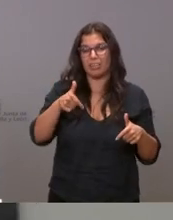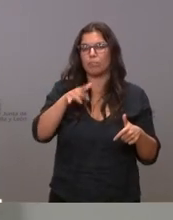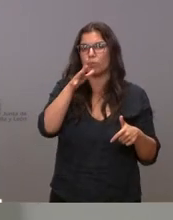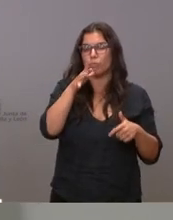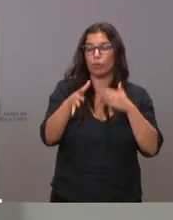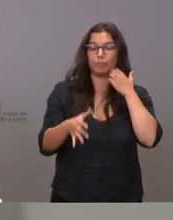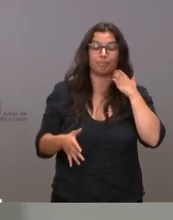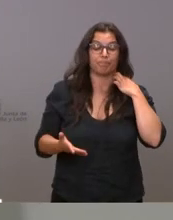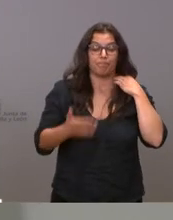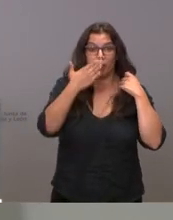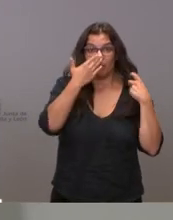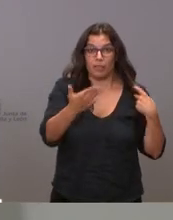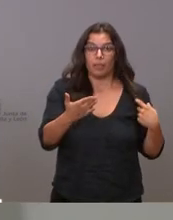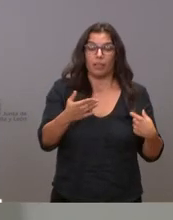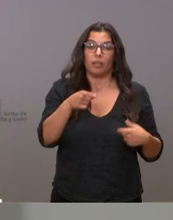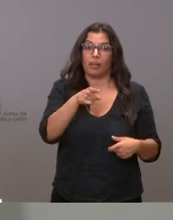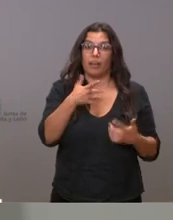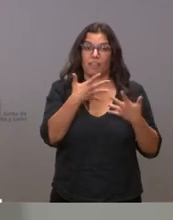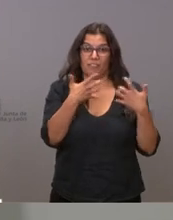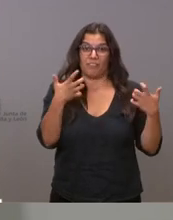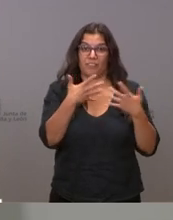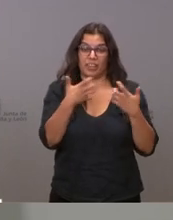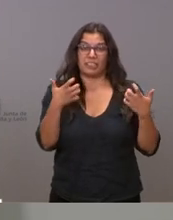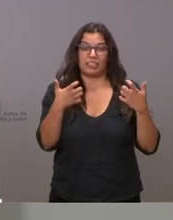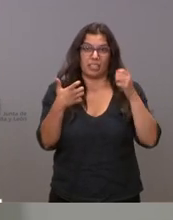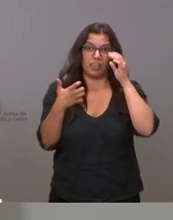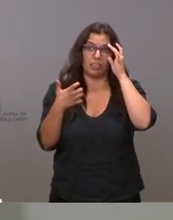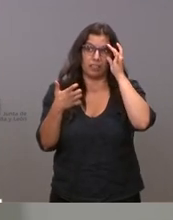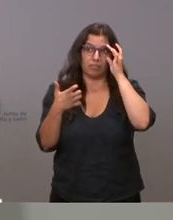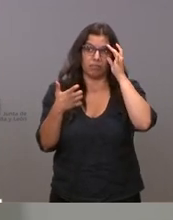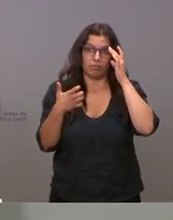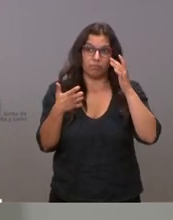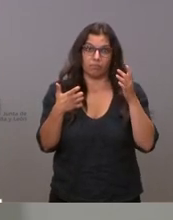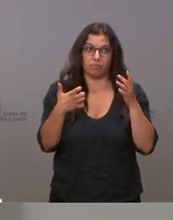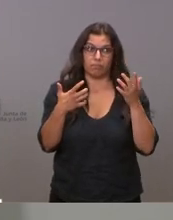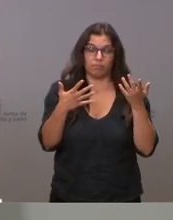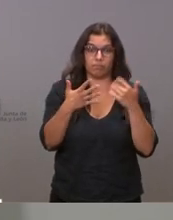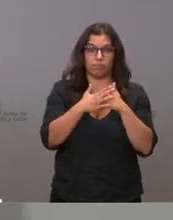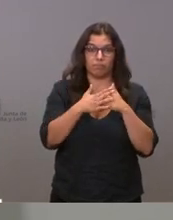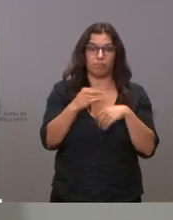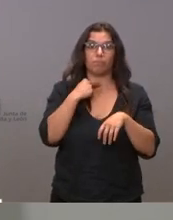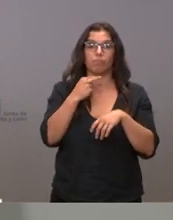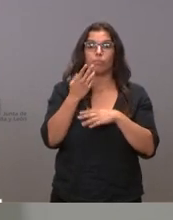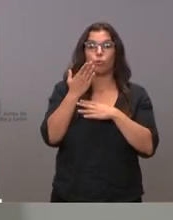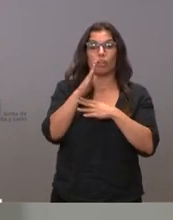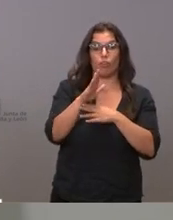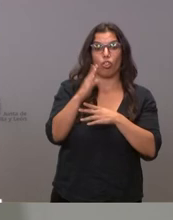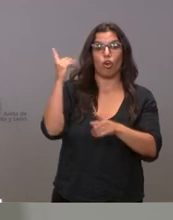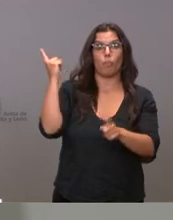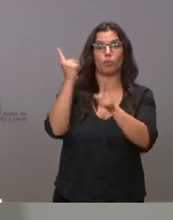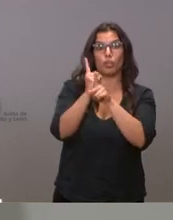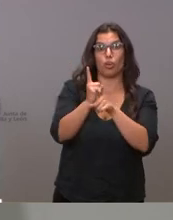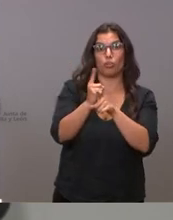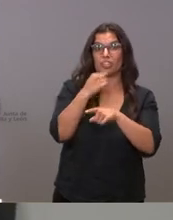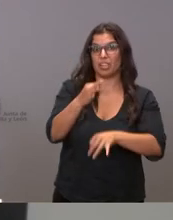bueno la verdad que esto es una frase que se hace es muy de nuestro portavoz de la oposición siempre somos los